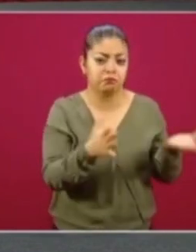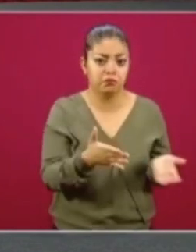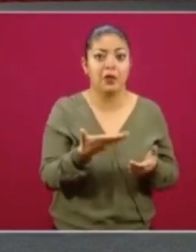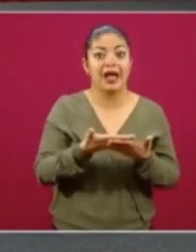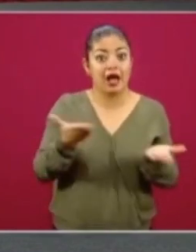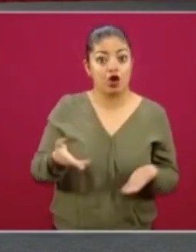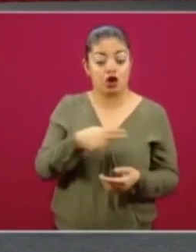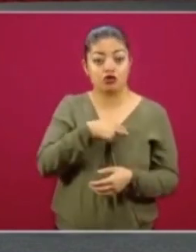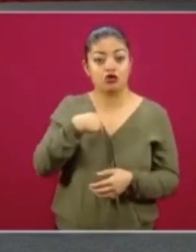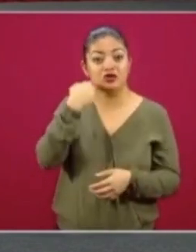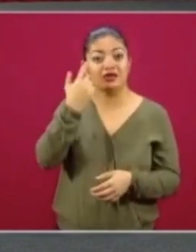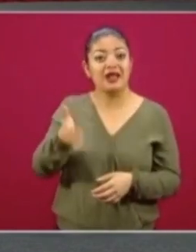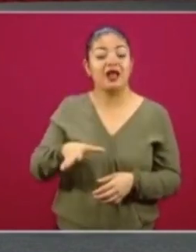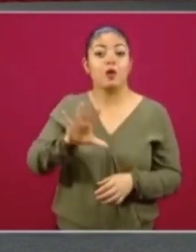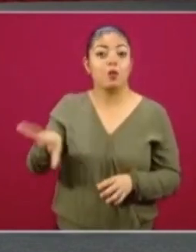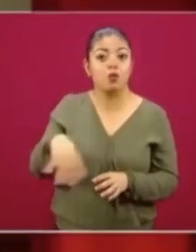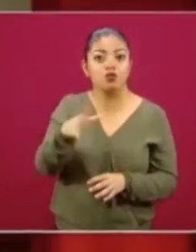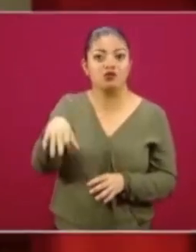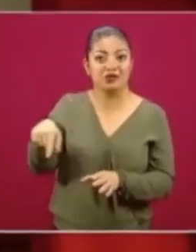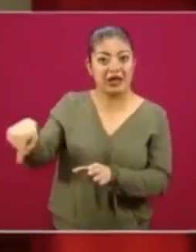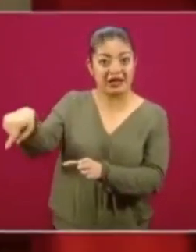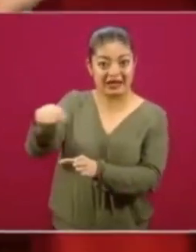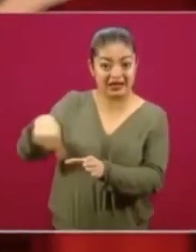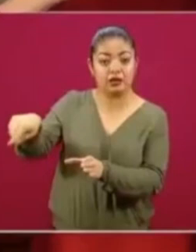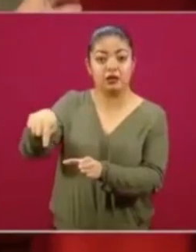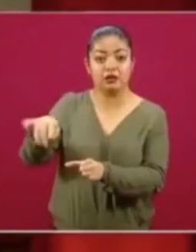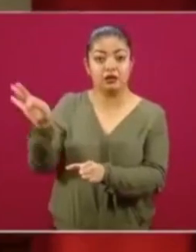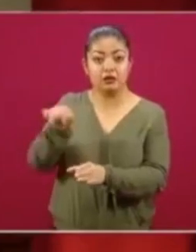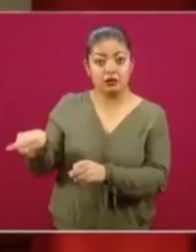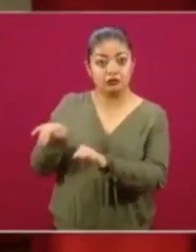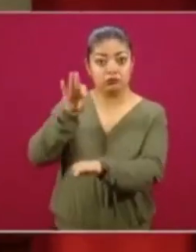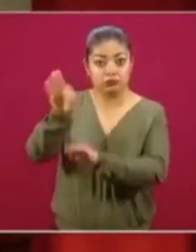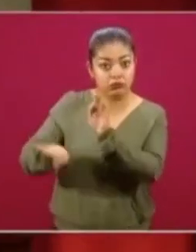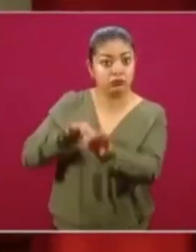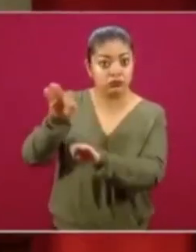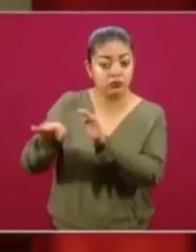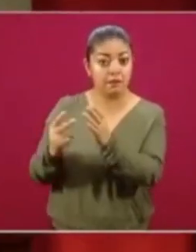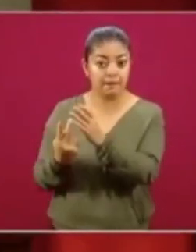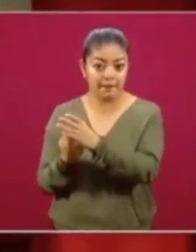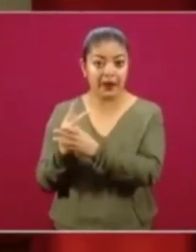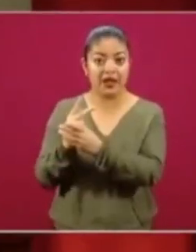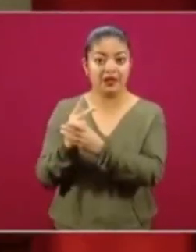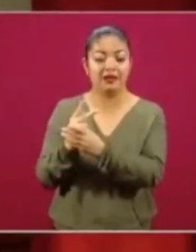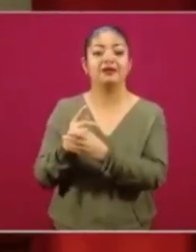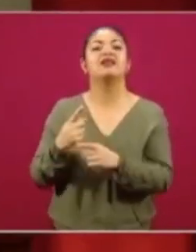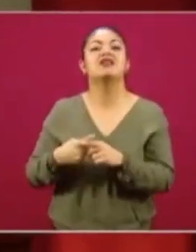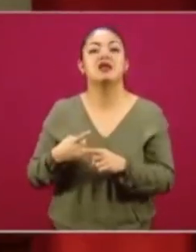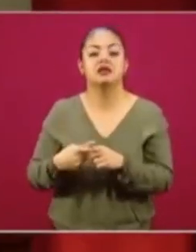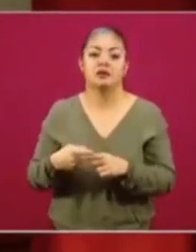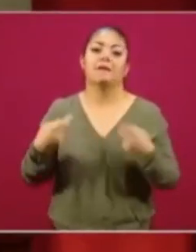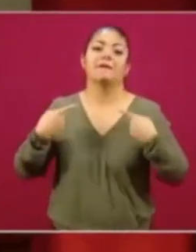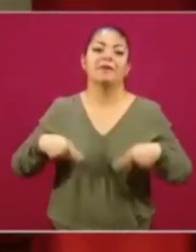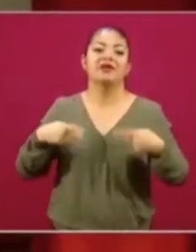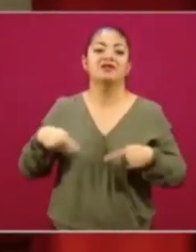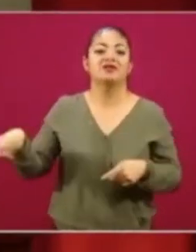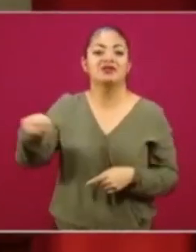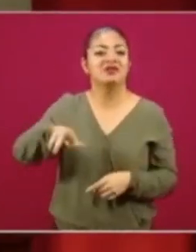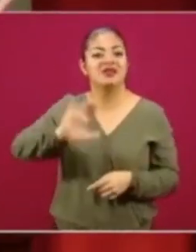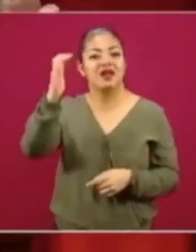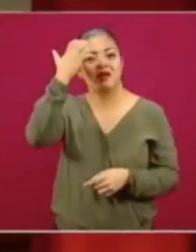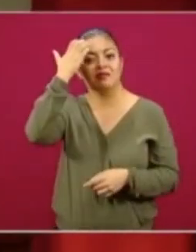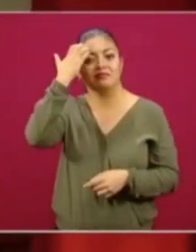reforestación, que quienes cuiden esas plantitas sea la gente que tiene la tenencia de la tierra,